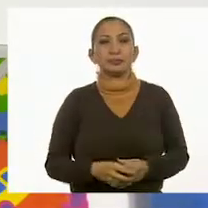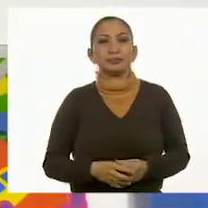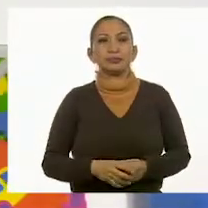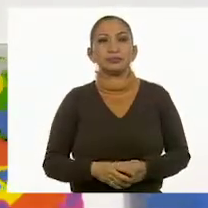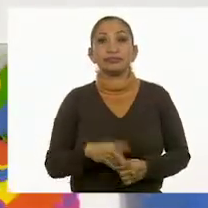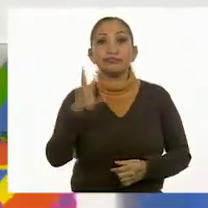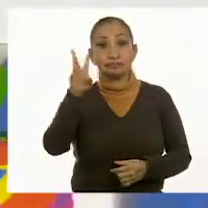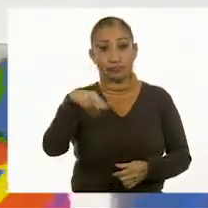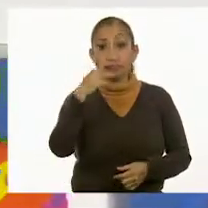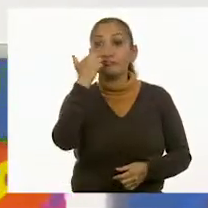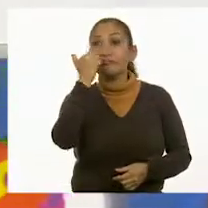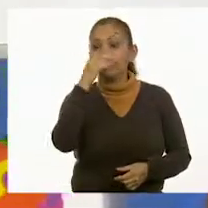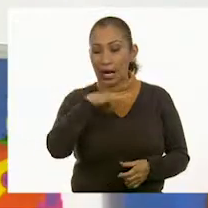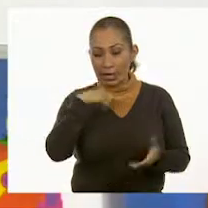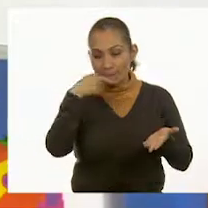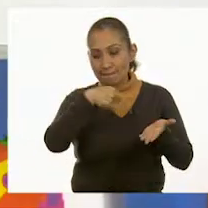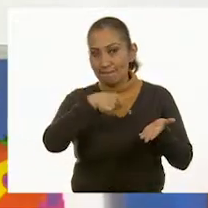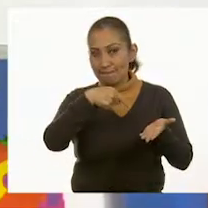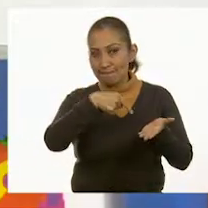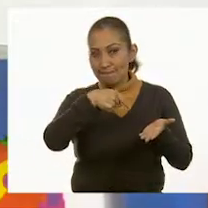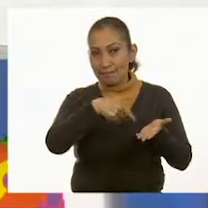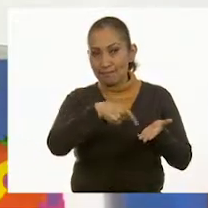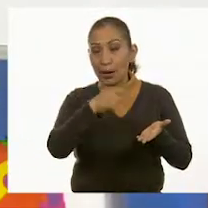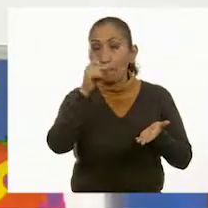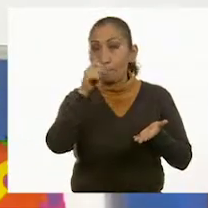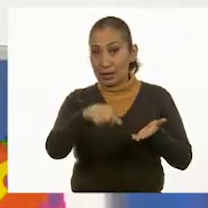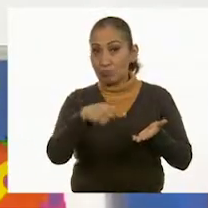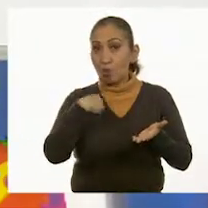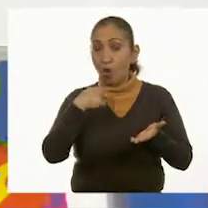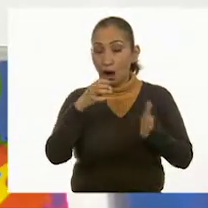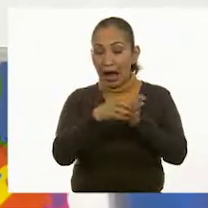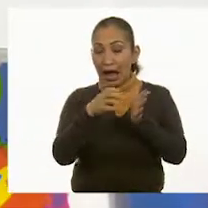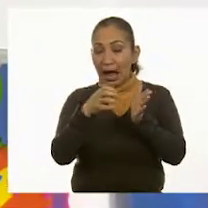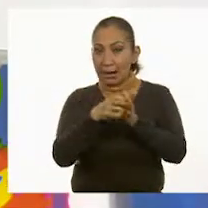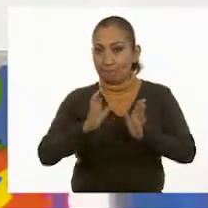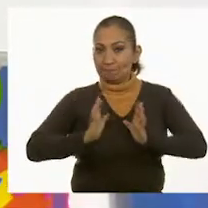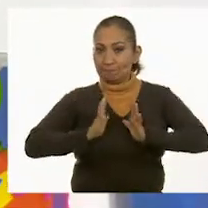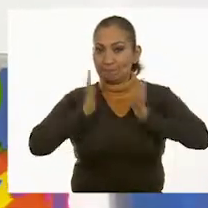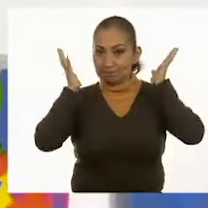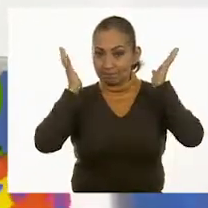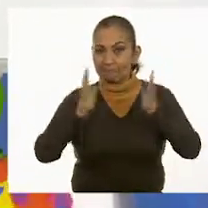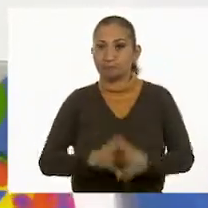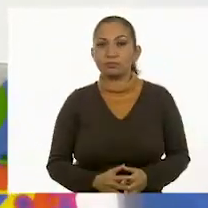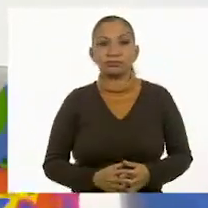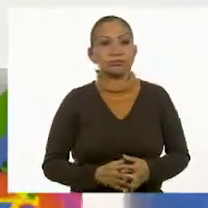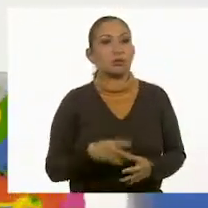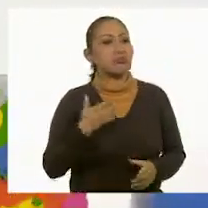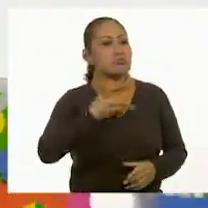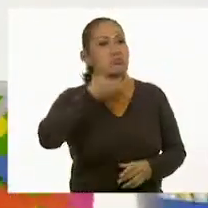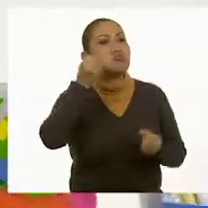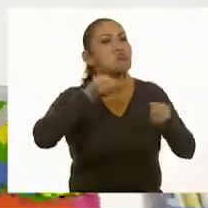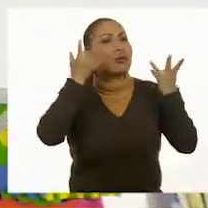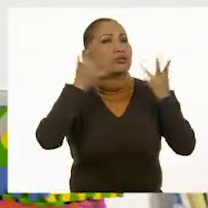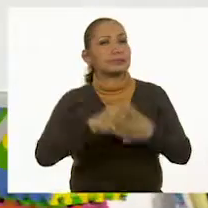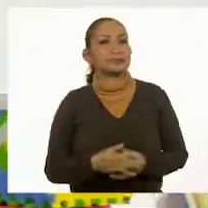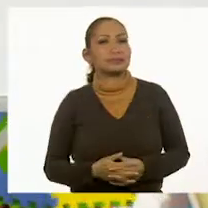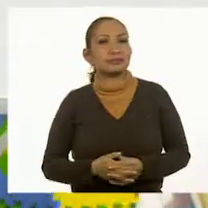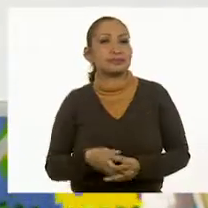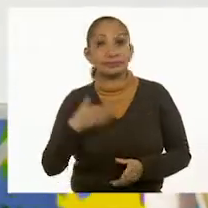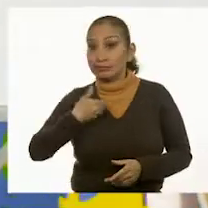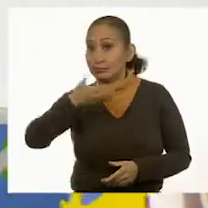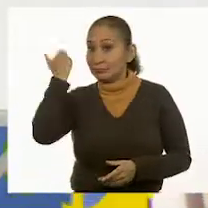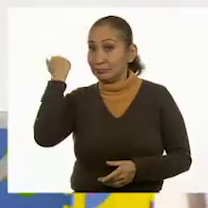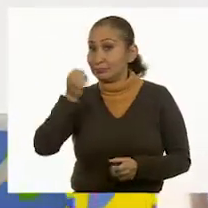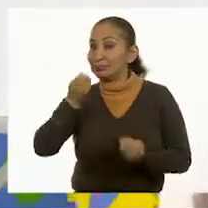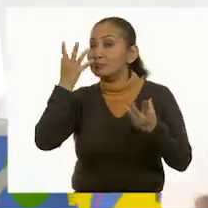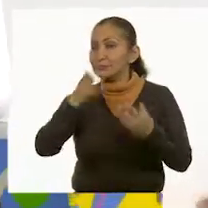Tienes razón. Hay unas fichas. Aunque... Esto es parte de nuestra cajita de sorpresas. Aunque no sé cuántas hay. ¿No sabes